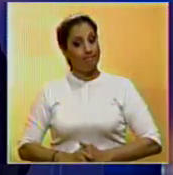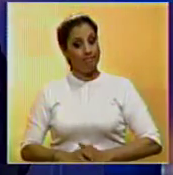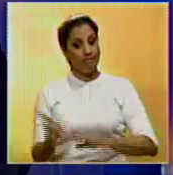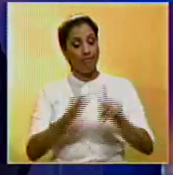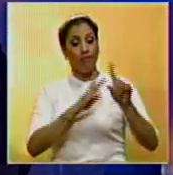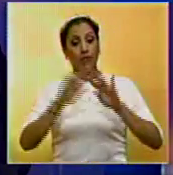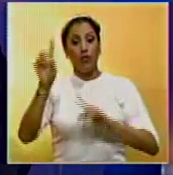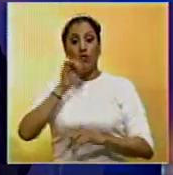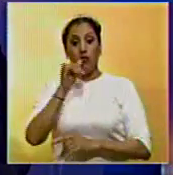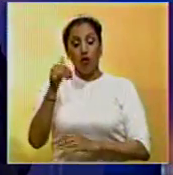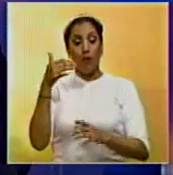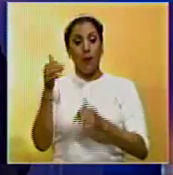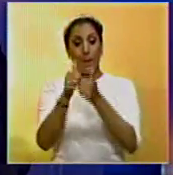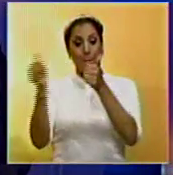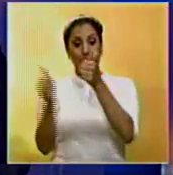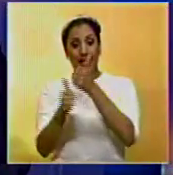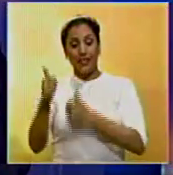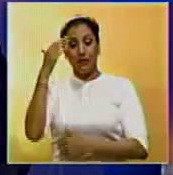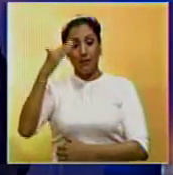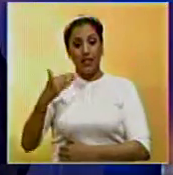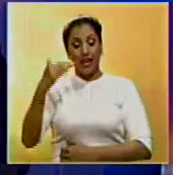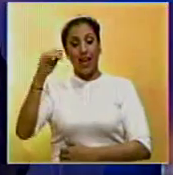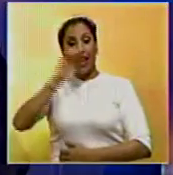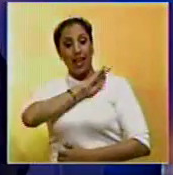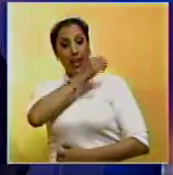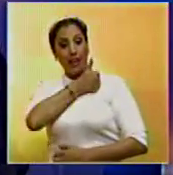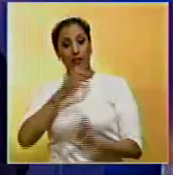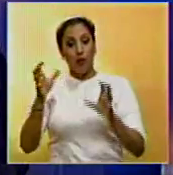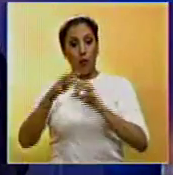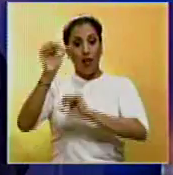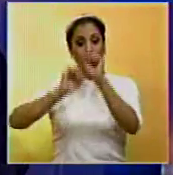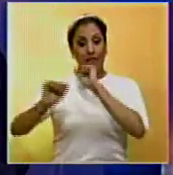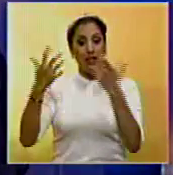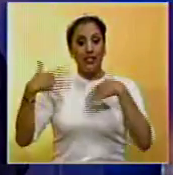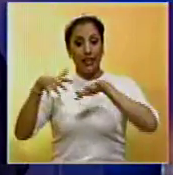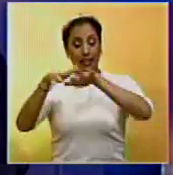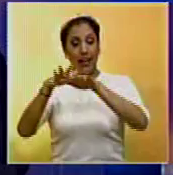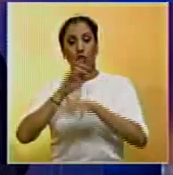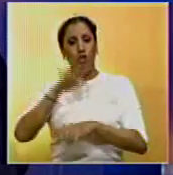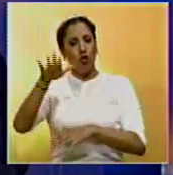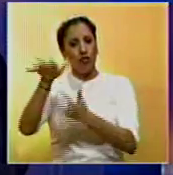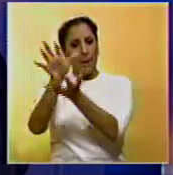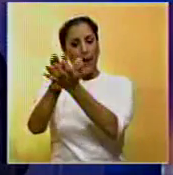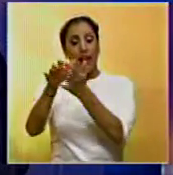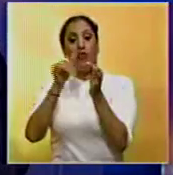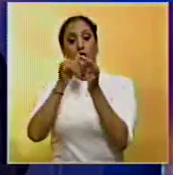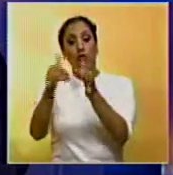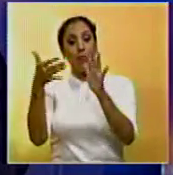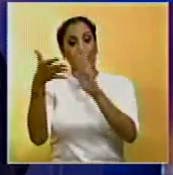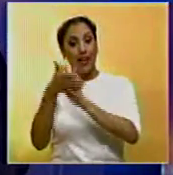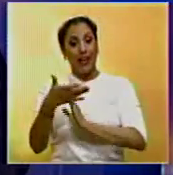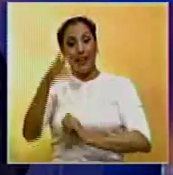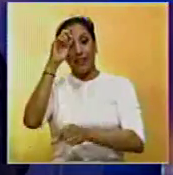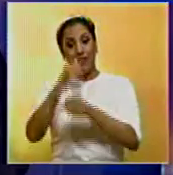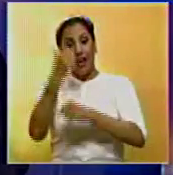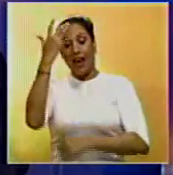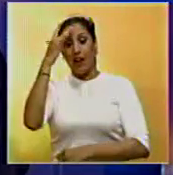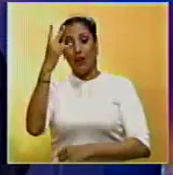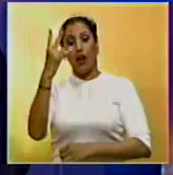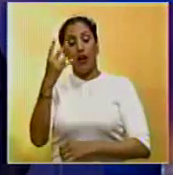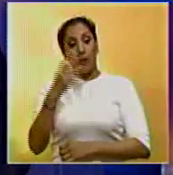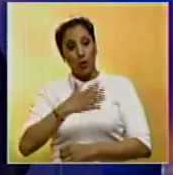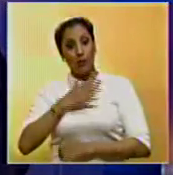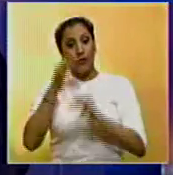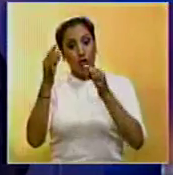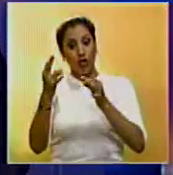Según el vicealmirante Juan Carlos Flores, jefe de la zona operativa de defensa integral Nueva Esparta, los resultados preliminares del operativo Carnaval Seguro